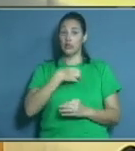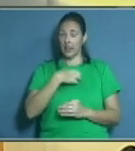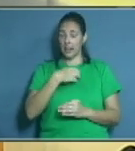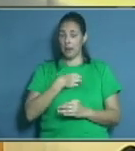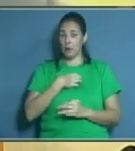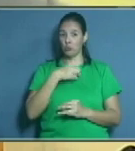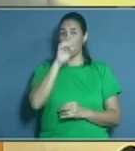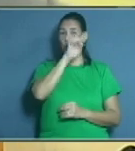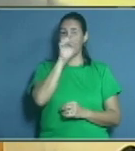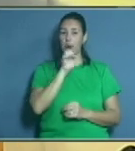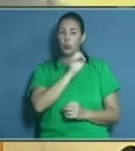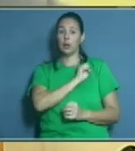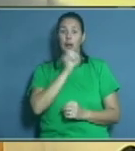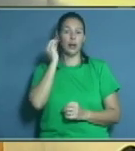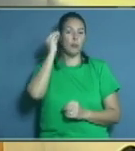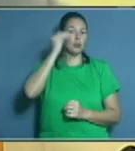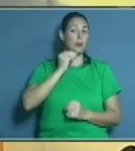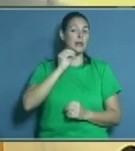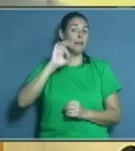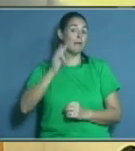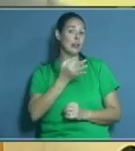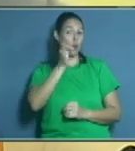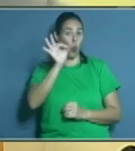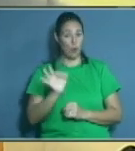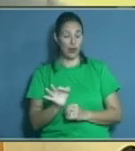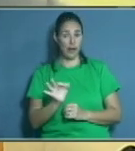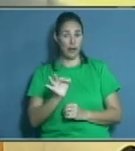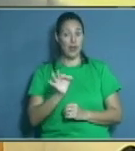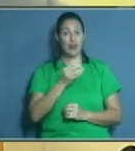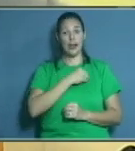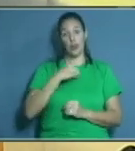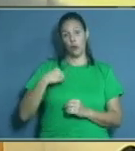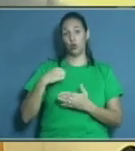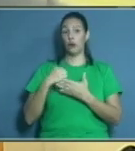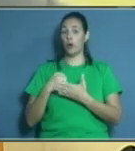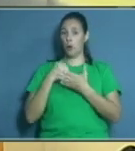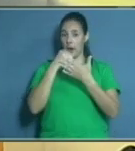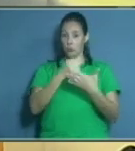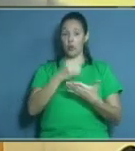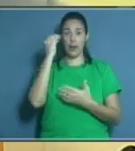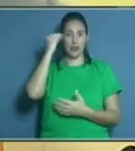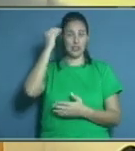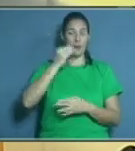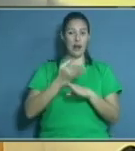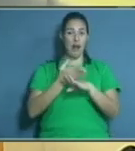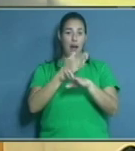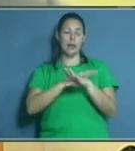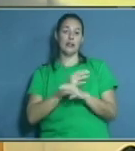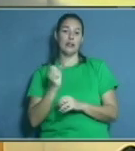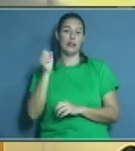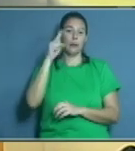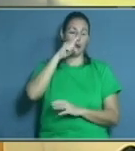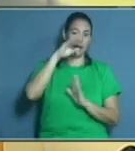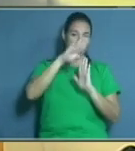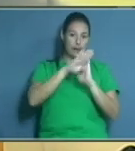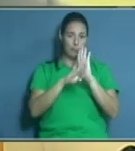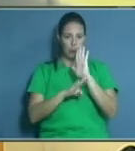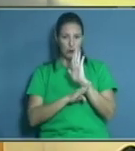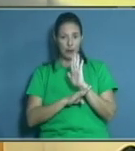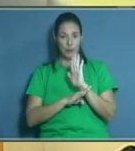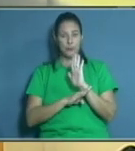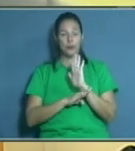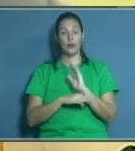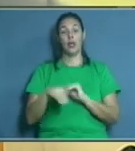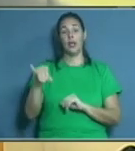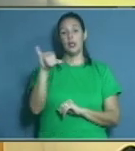a desentrañar con la ayuda de la doctora en ciencias Mildred Segura, casi al final de esta emisión. Y